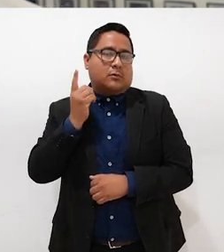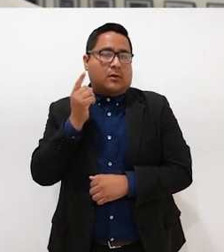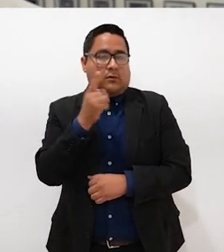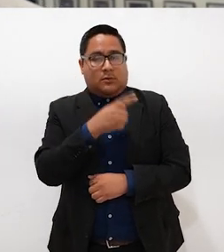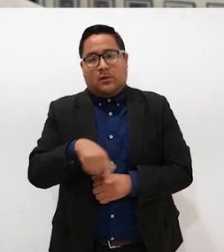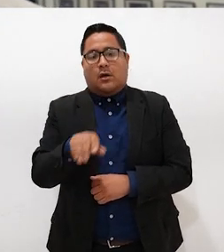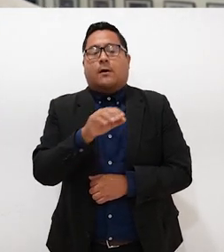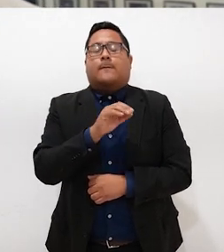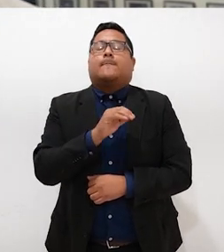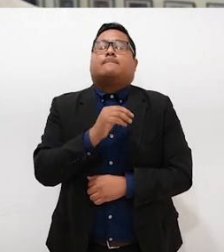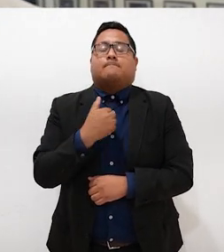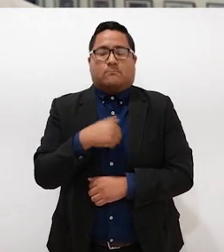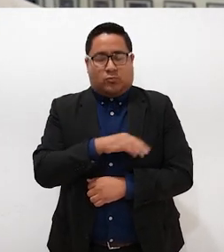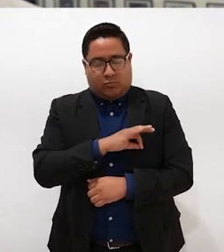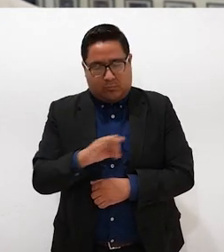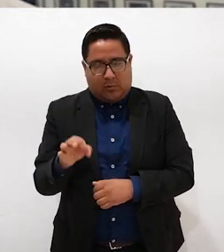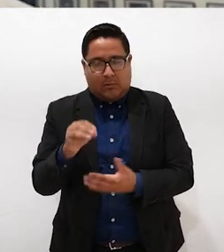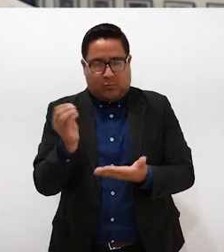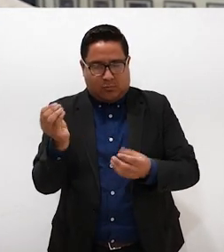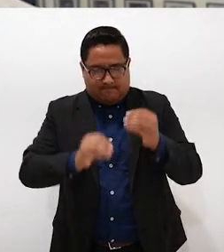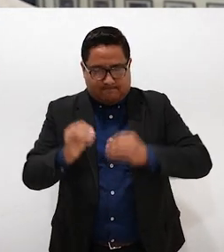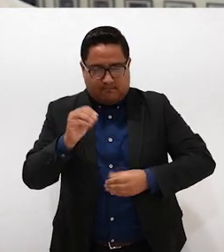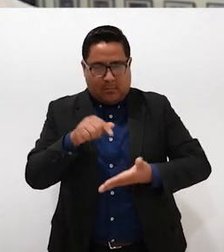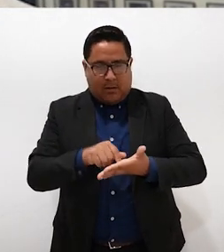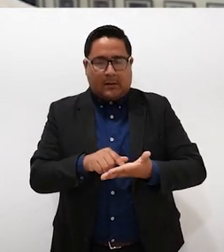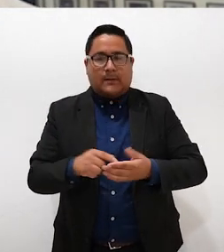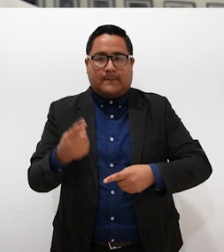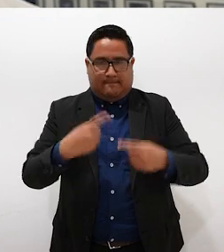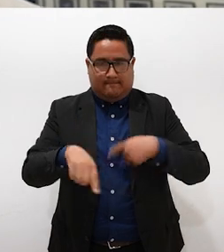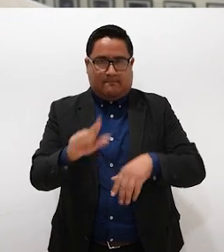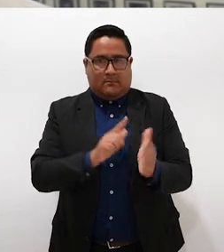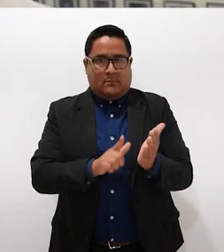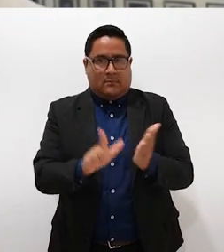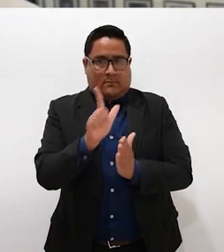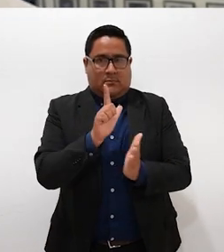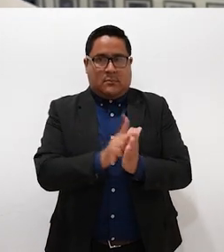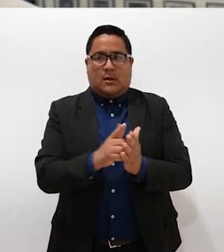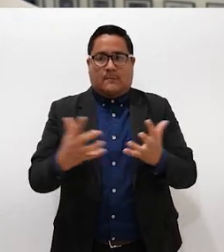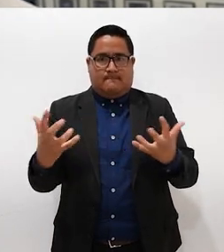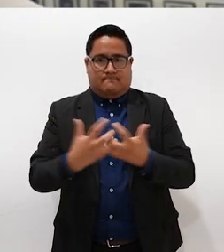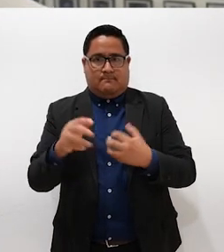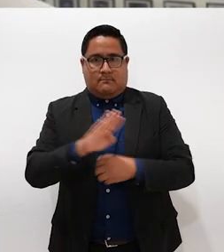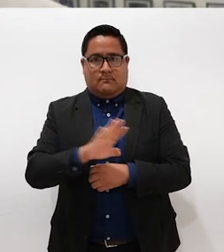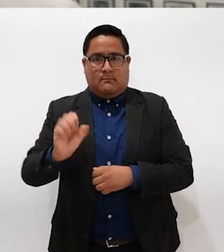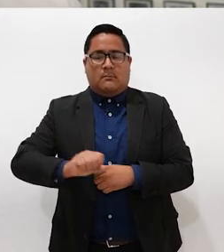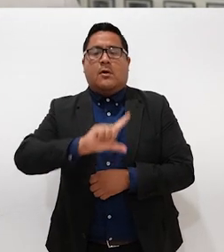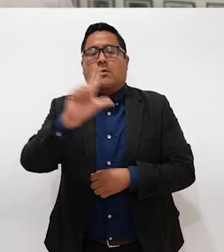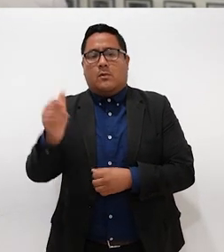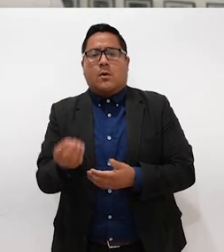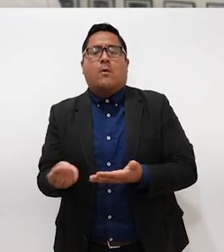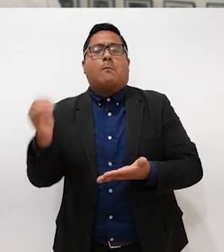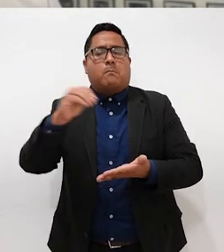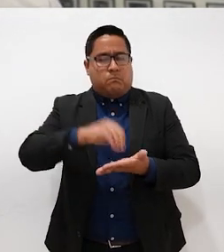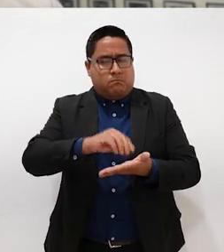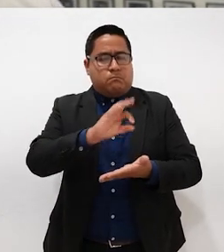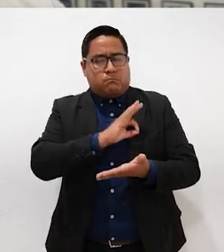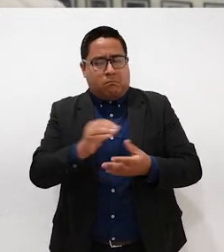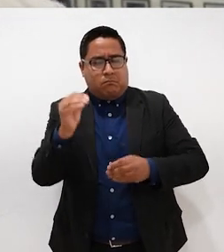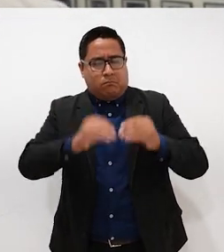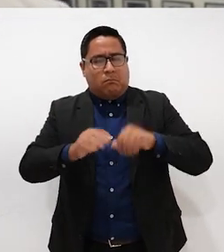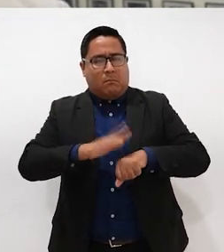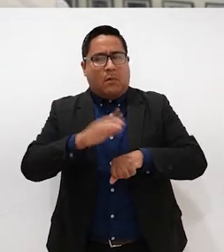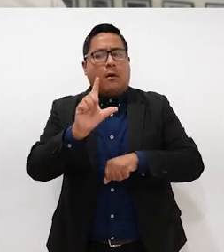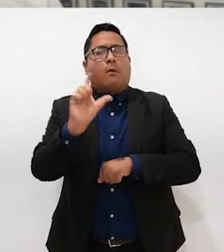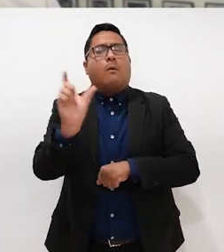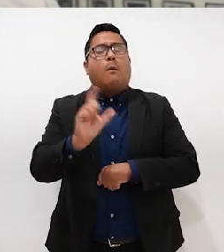una legislación ad hoc en el caso de Baja California Sur y finalmente complementarla en su momento cuando se